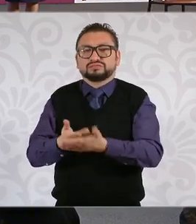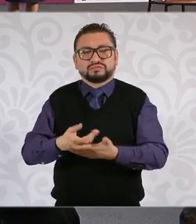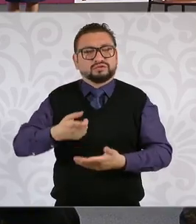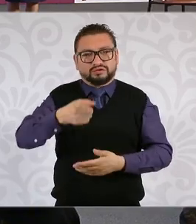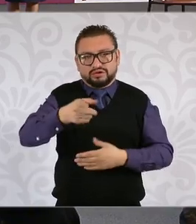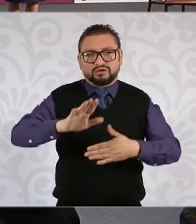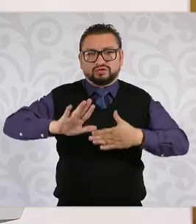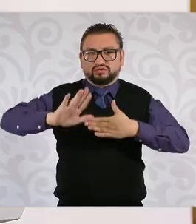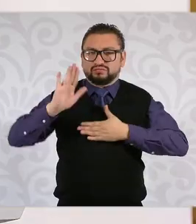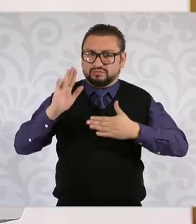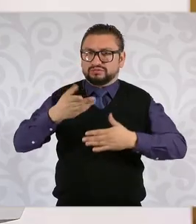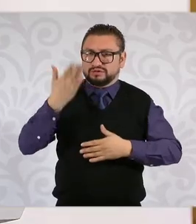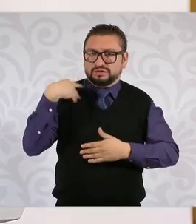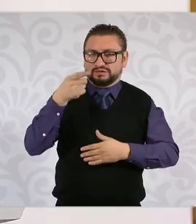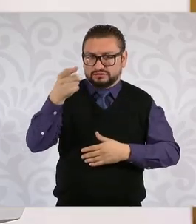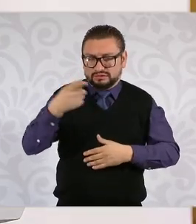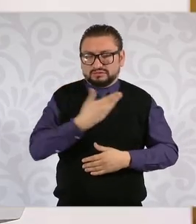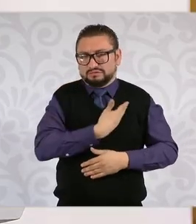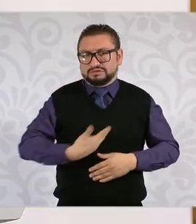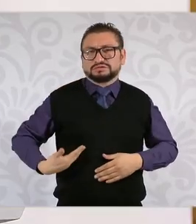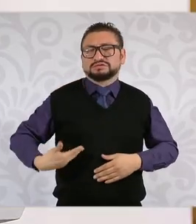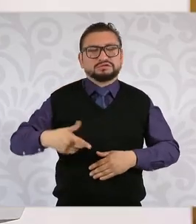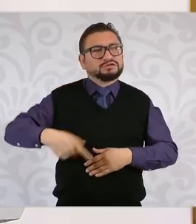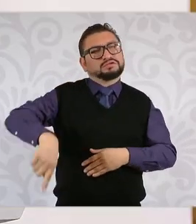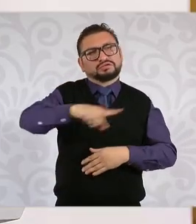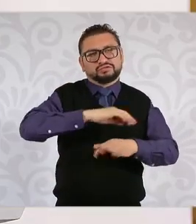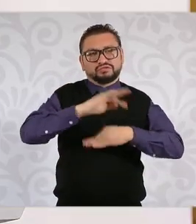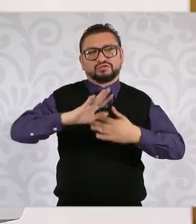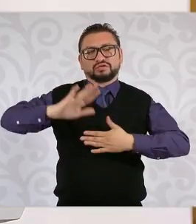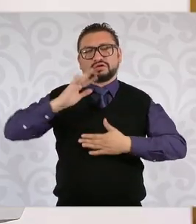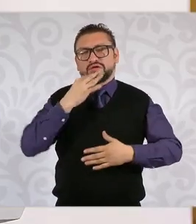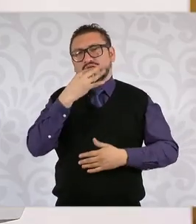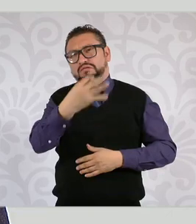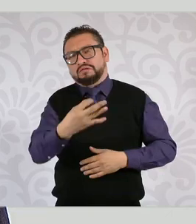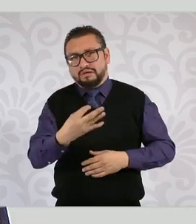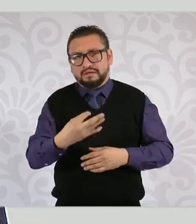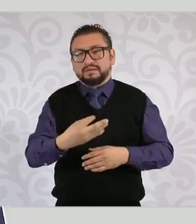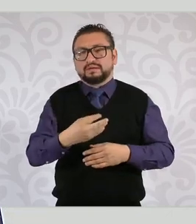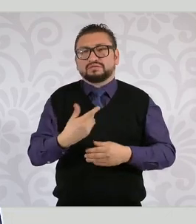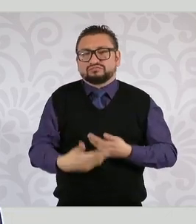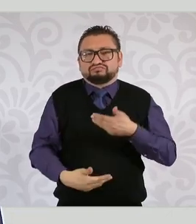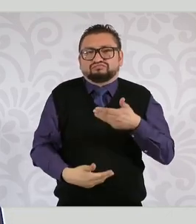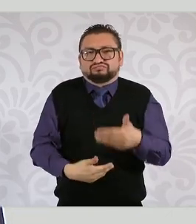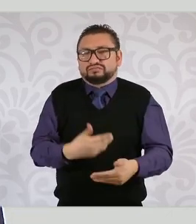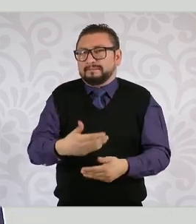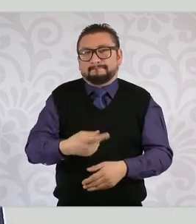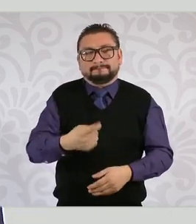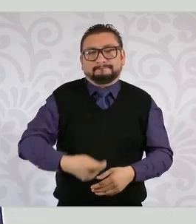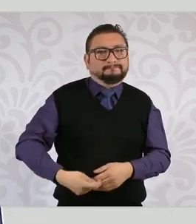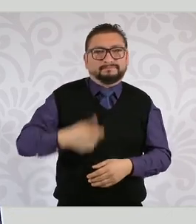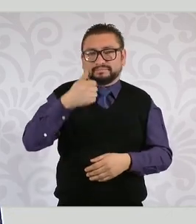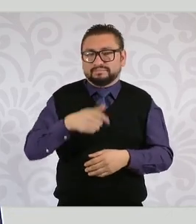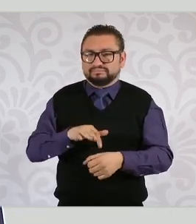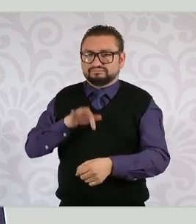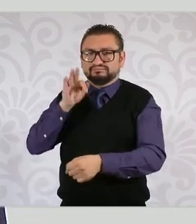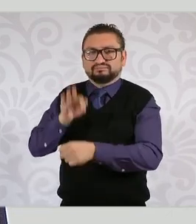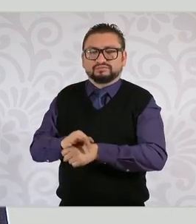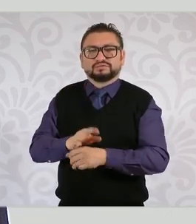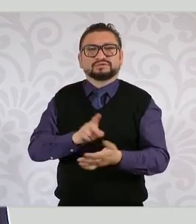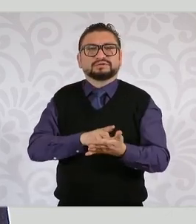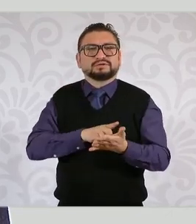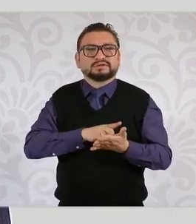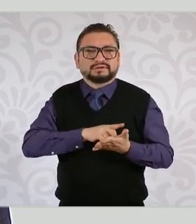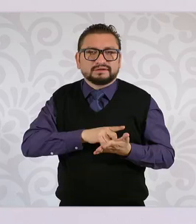compromiso establecido por usted frente al pueblo de México, dando un paso sin precedentes en la protección de los